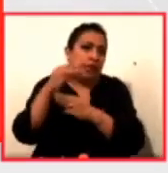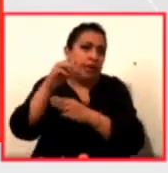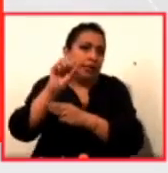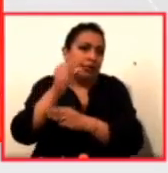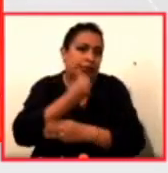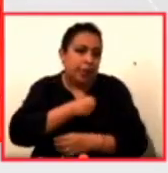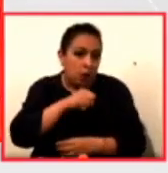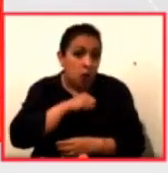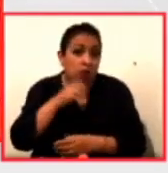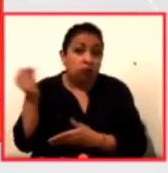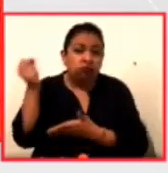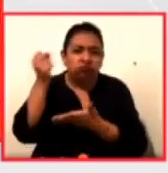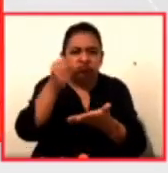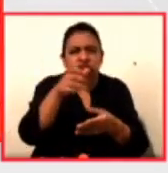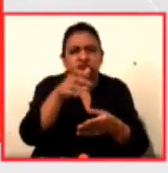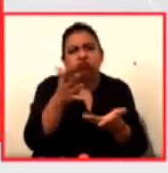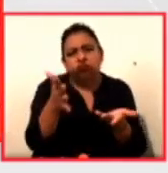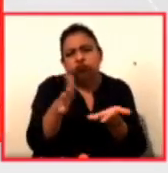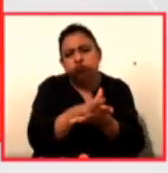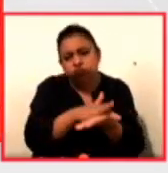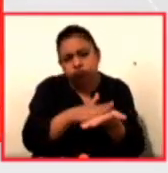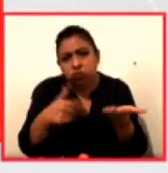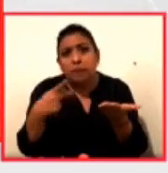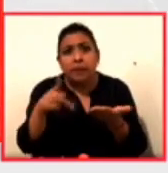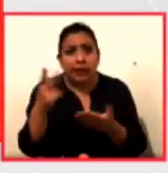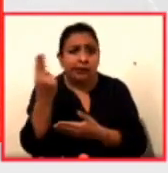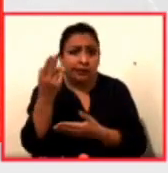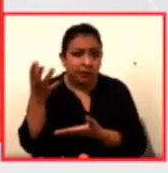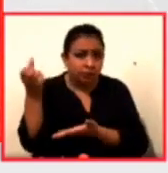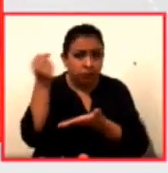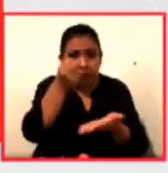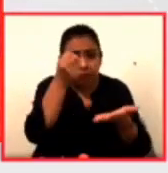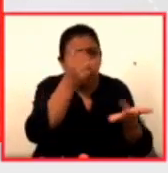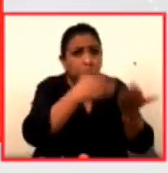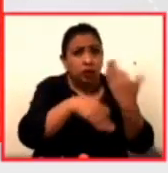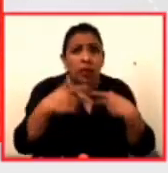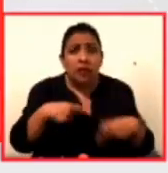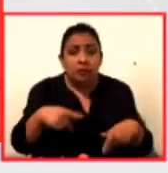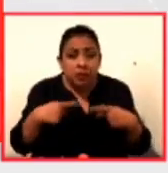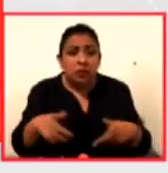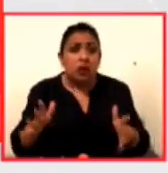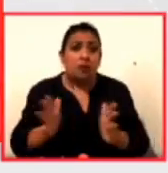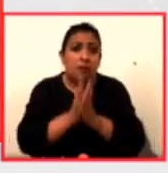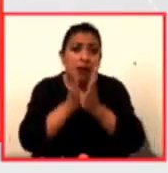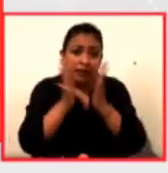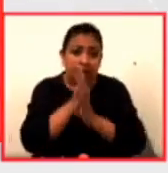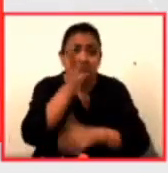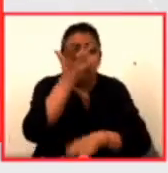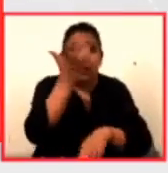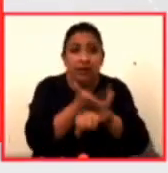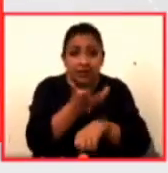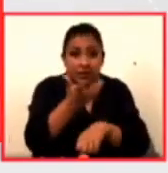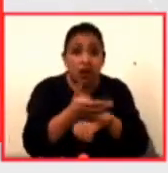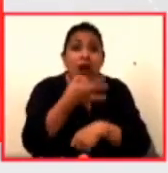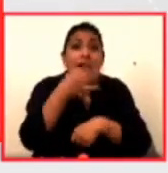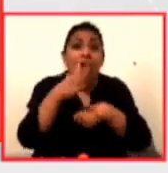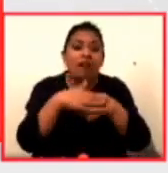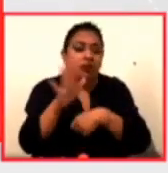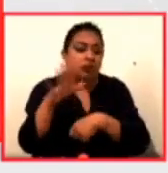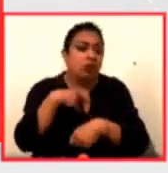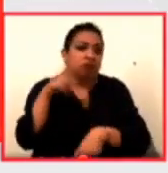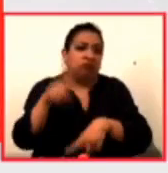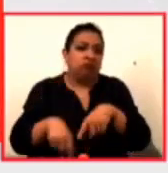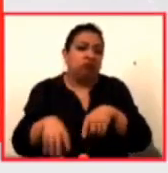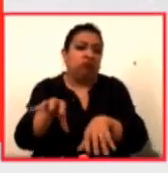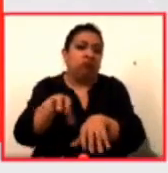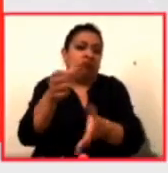presupuesto decoroso pero que necesita el presupuesto de todos los participantes Estados Unidos que había anunciado la suspensión de sus